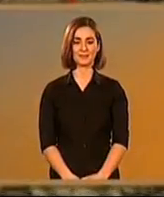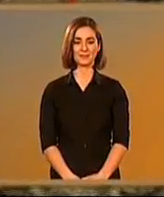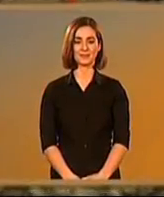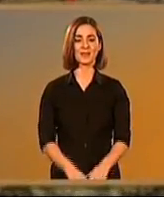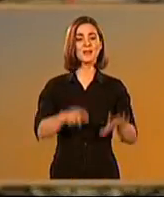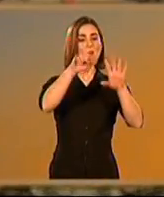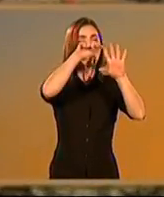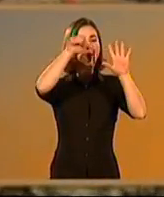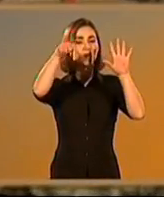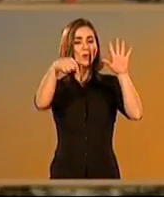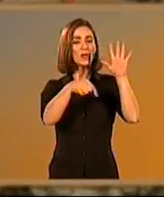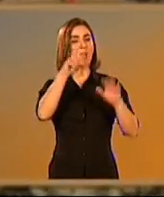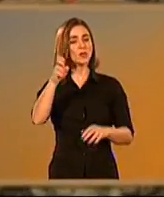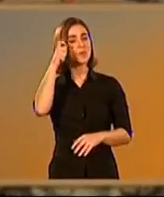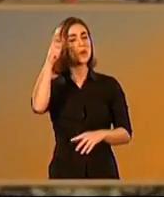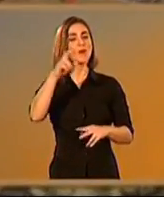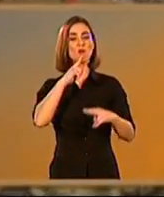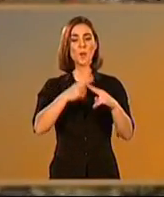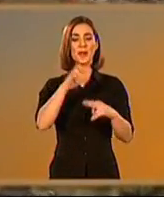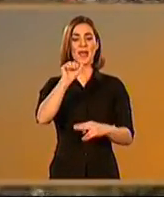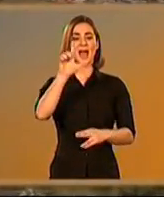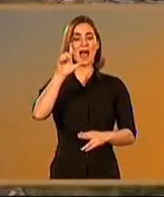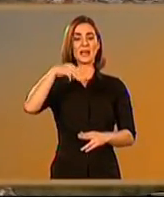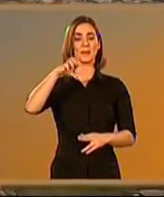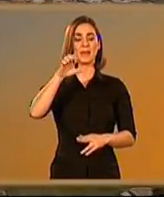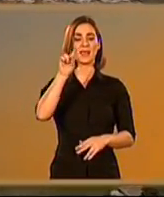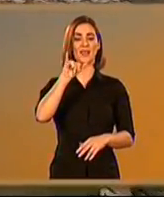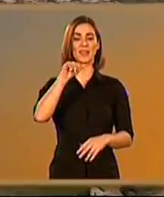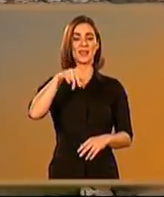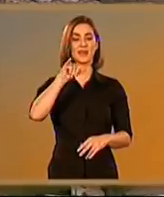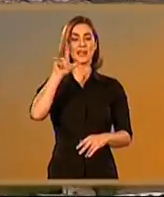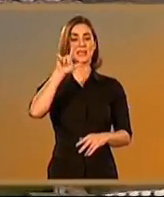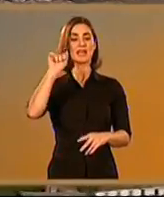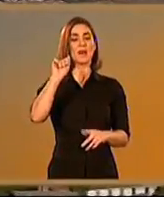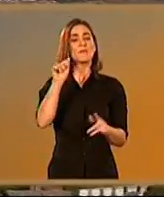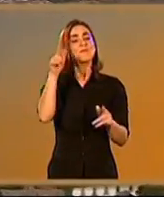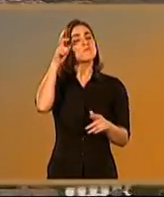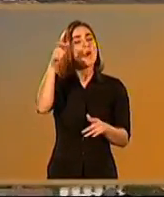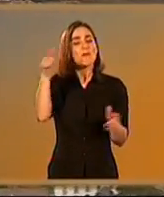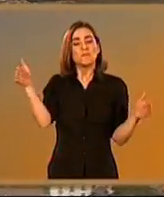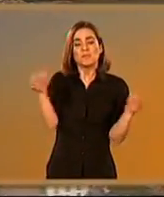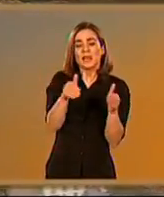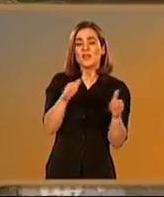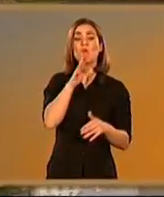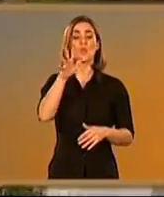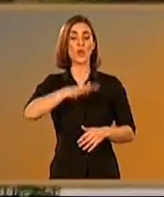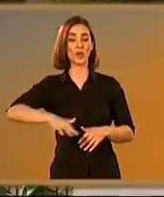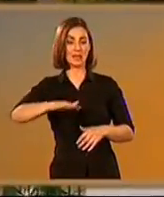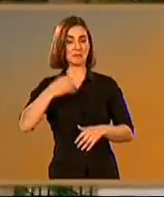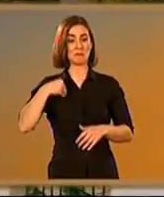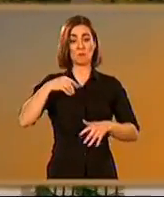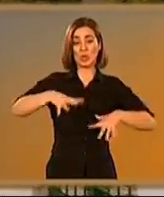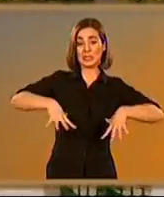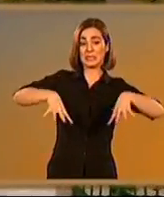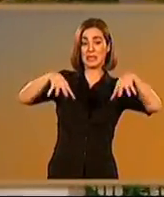De Montoro seguimos hasta Almedinilla, pequeño pueblo al pie de la Sierra de Albayate, fecundado de olivares,